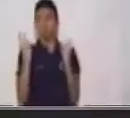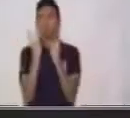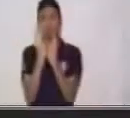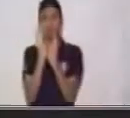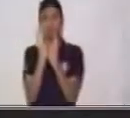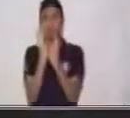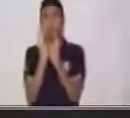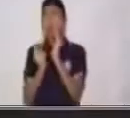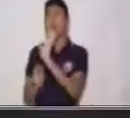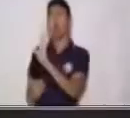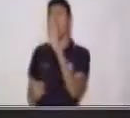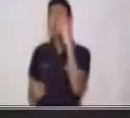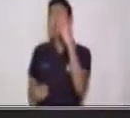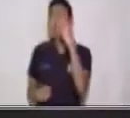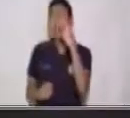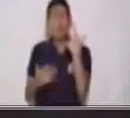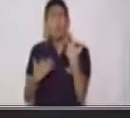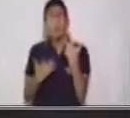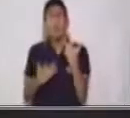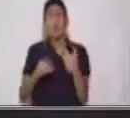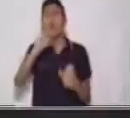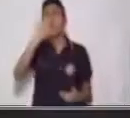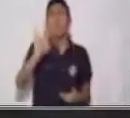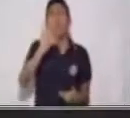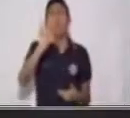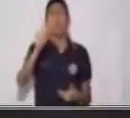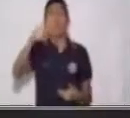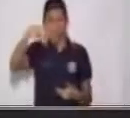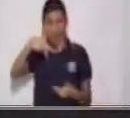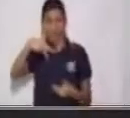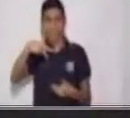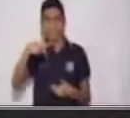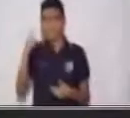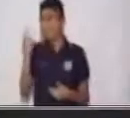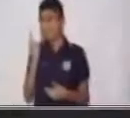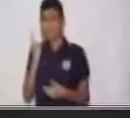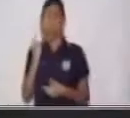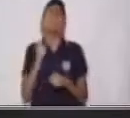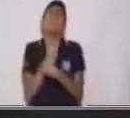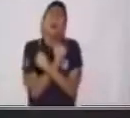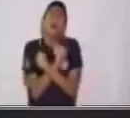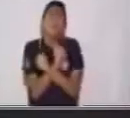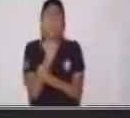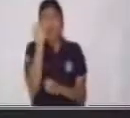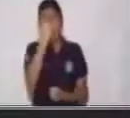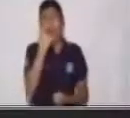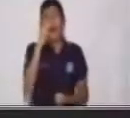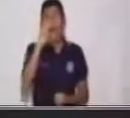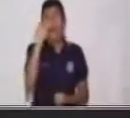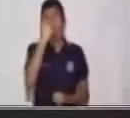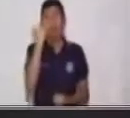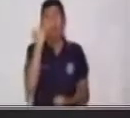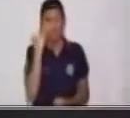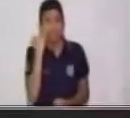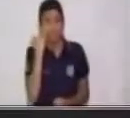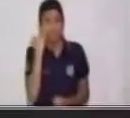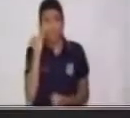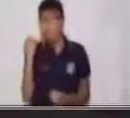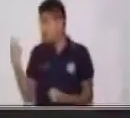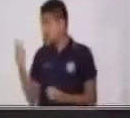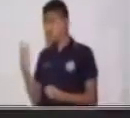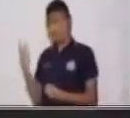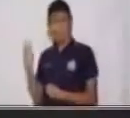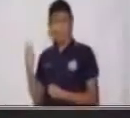se llama Juan y ama a Susi. Juan y Susi aman